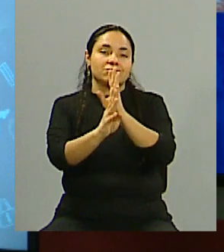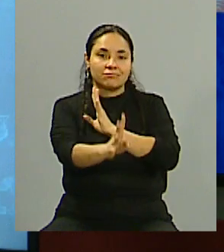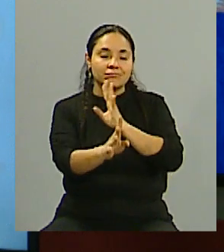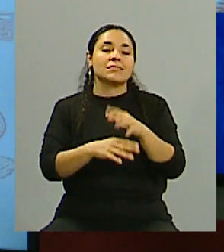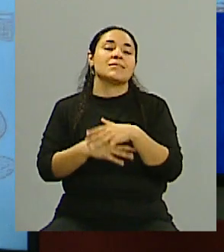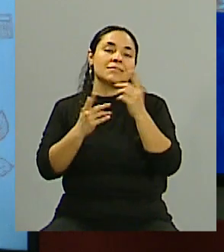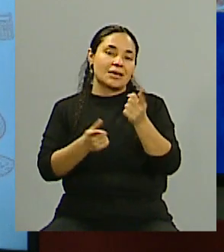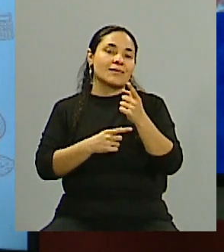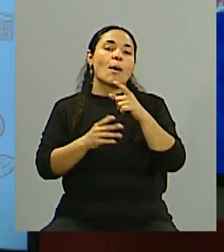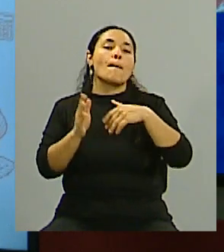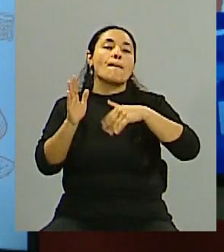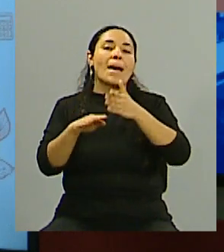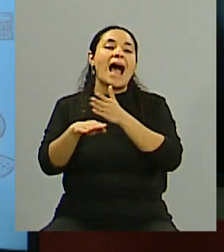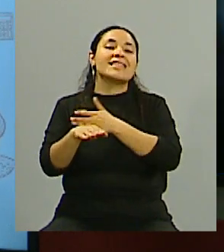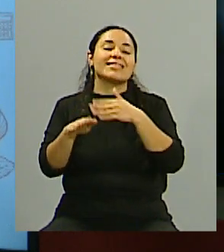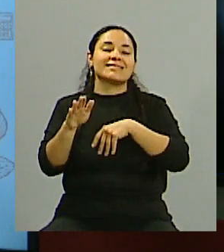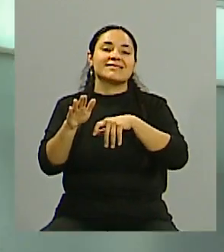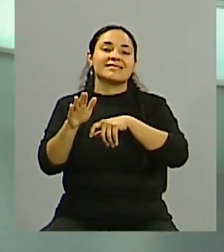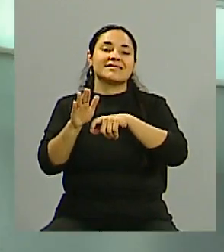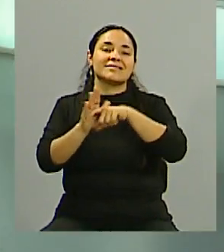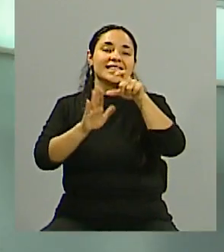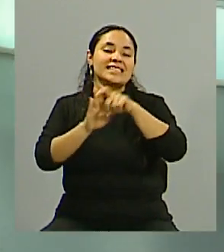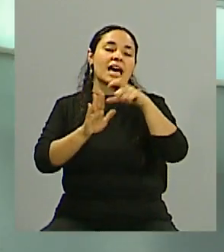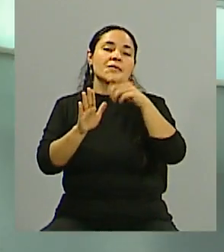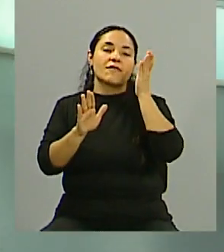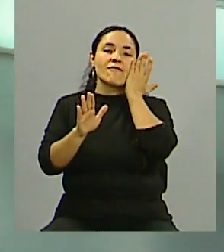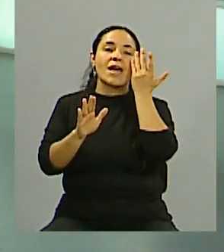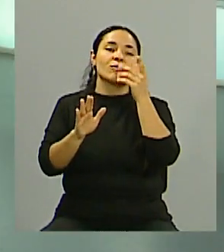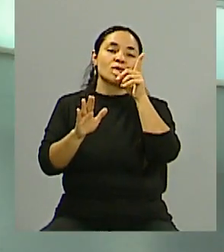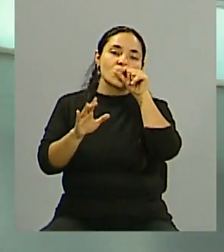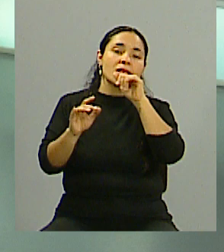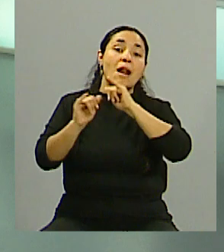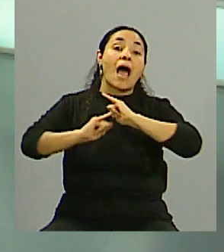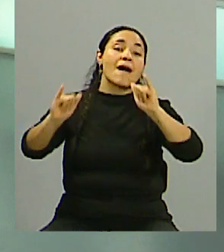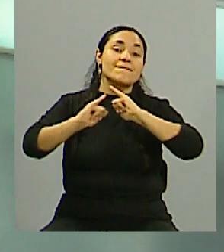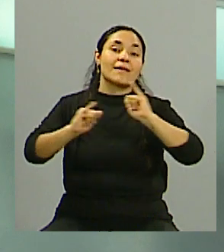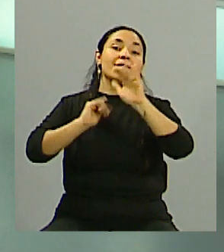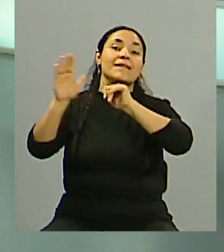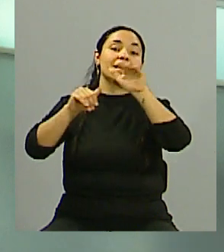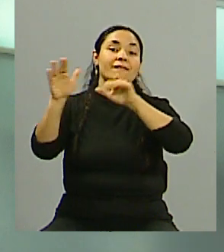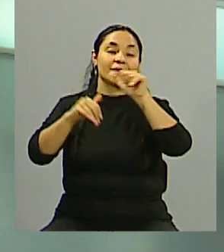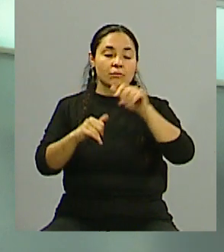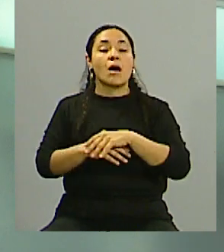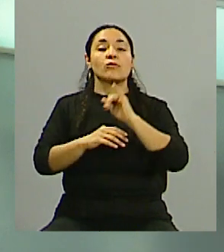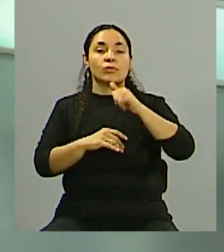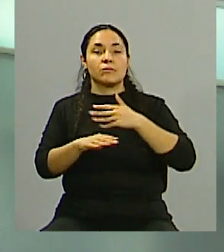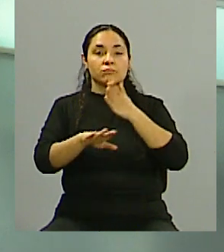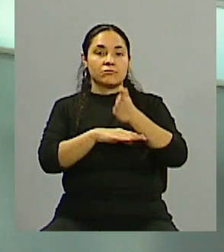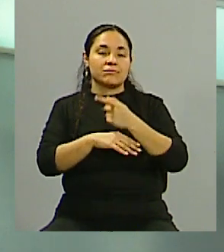era la, digamos, la vía que utilizaban para convocar a los jóvenes y acudieron a ese llamado para intercambiar